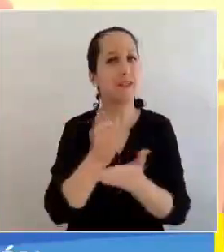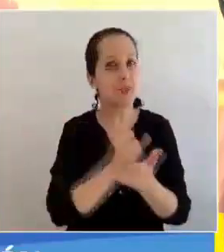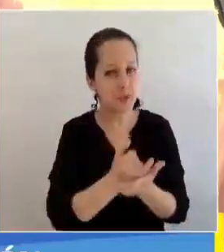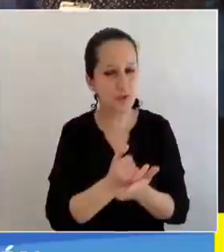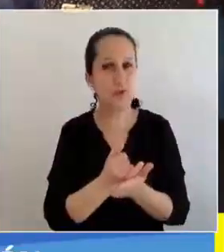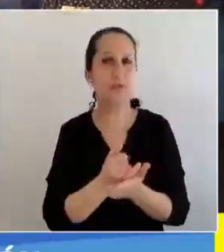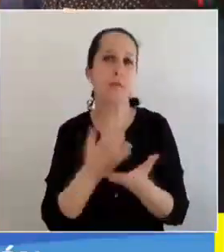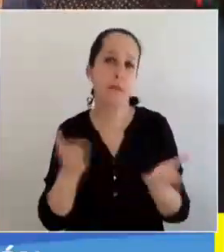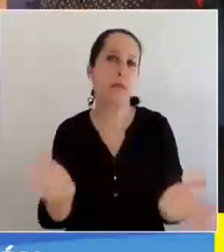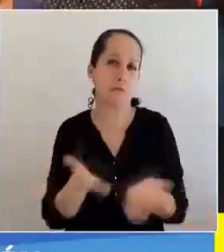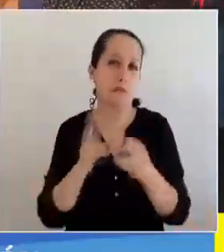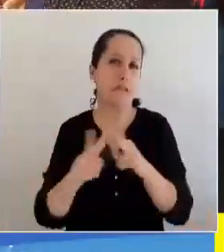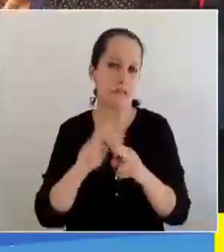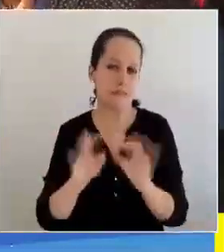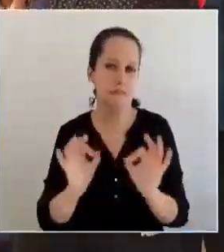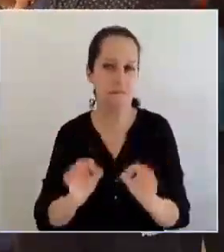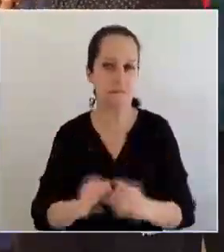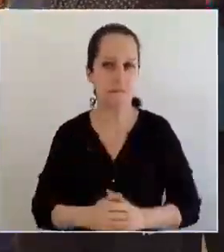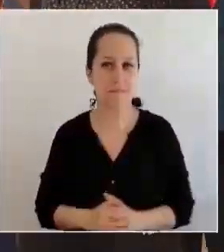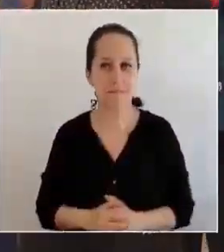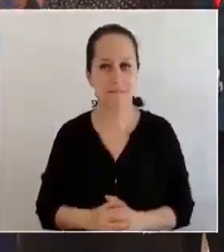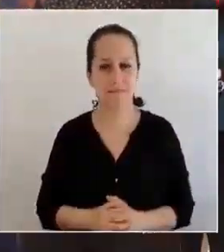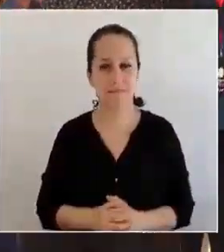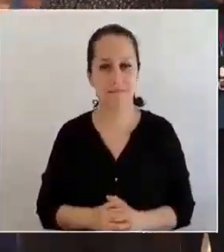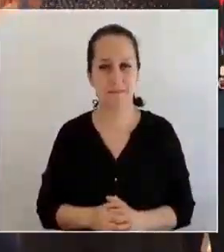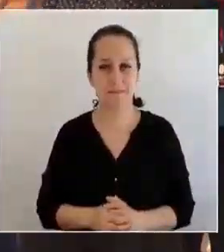vinculantes para su realización.